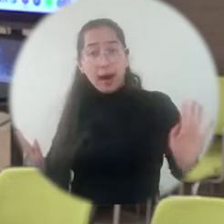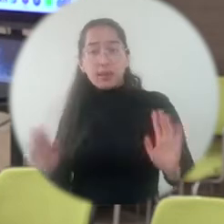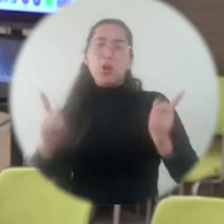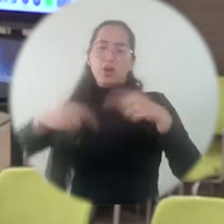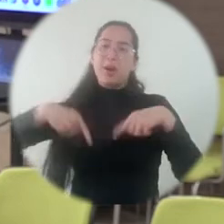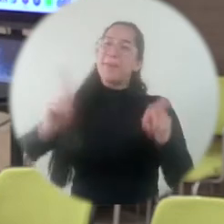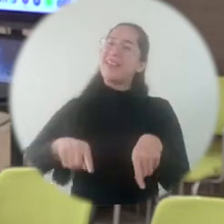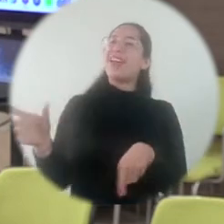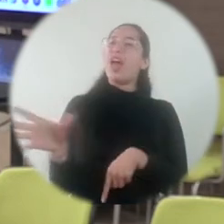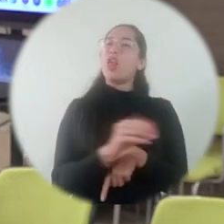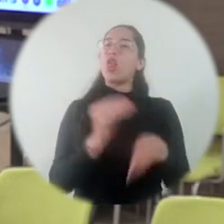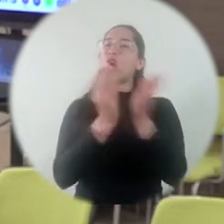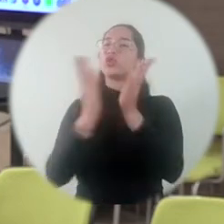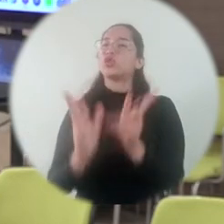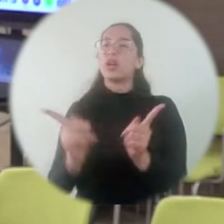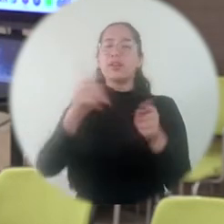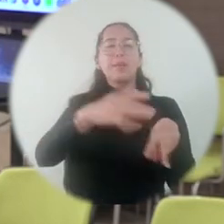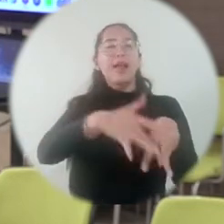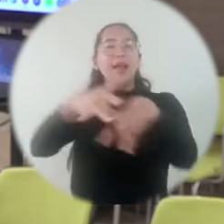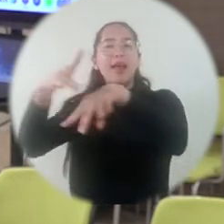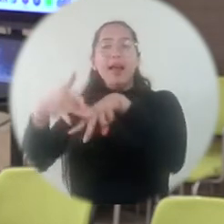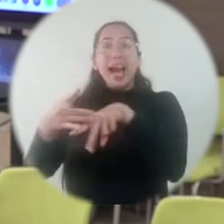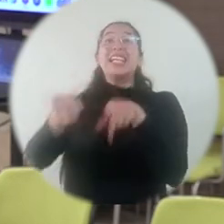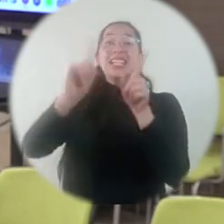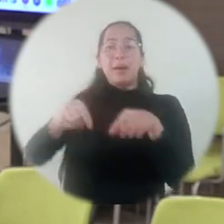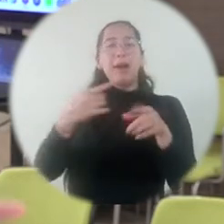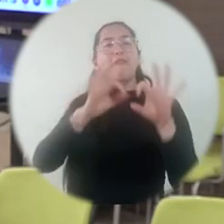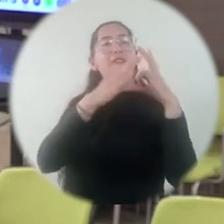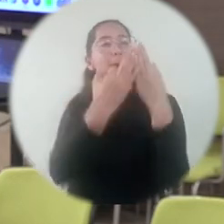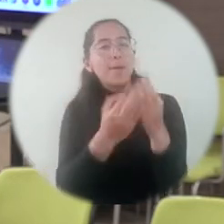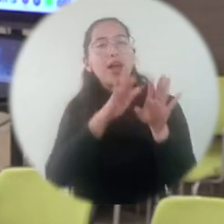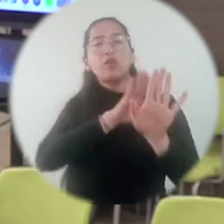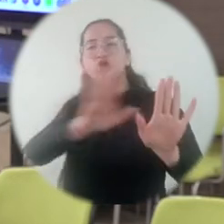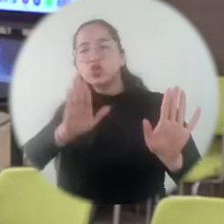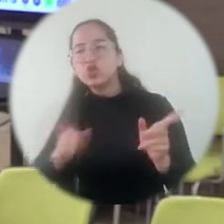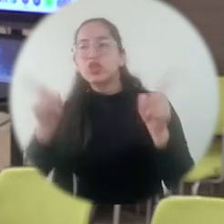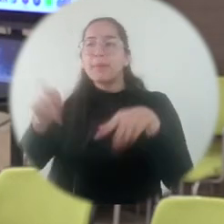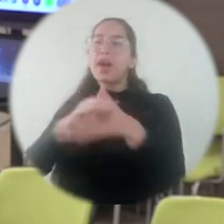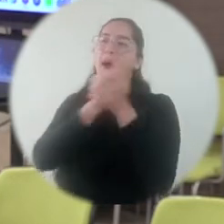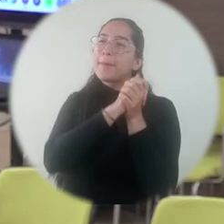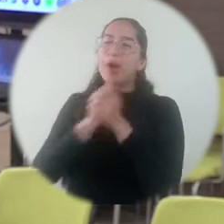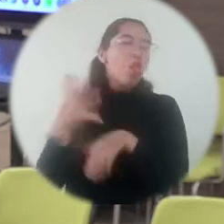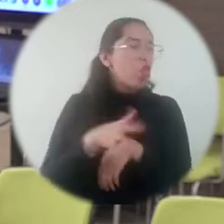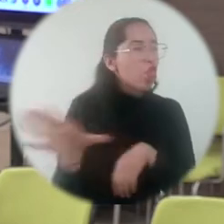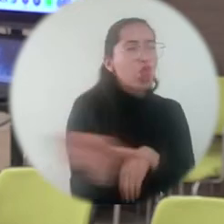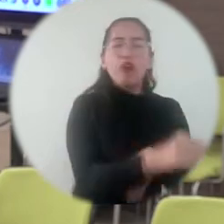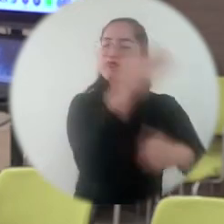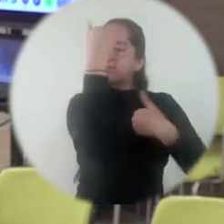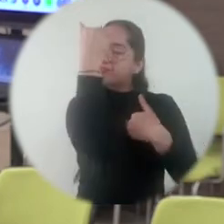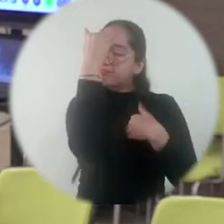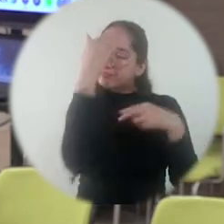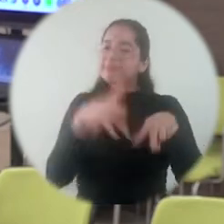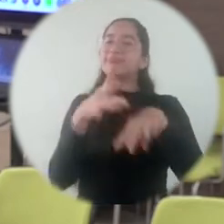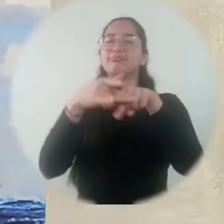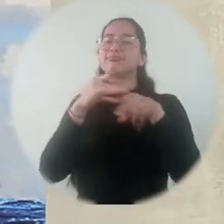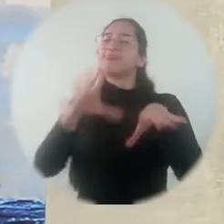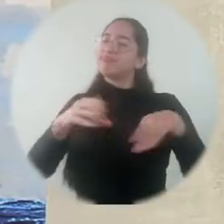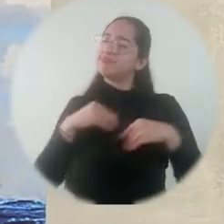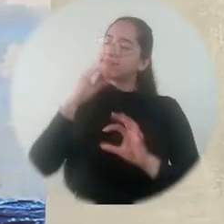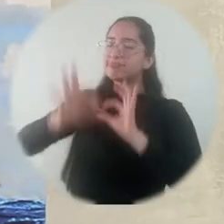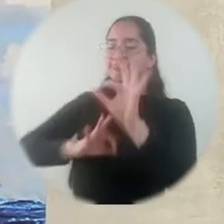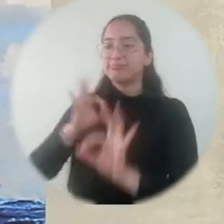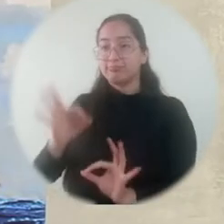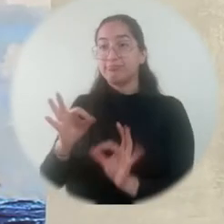eso, socializar y sensibilizar a los estudiantes, a los estudiantes de sus casas, a sus amigos, para que podamos valorar.